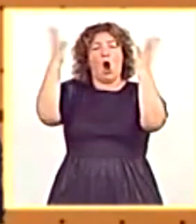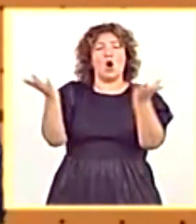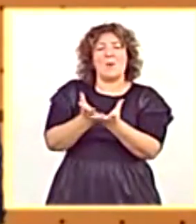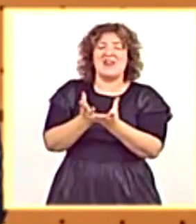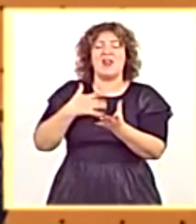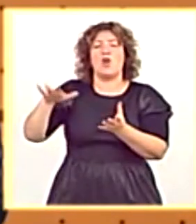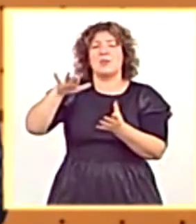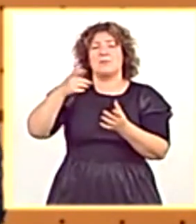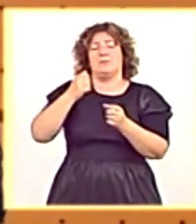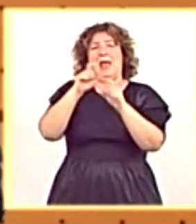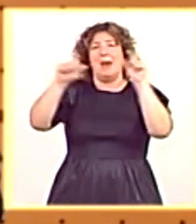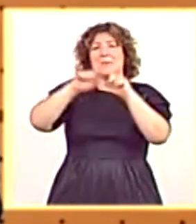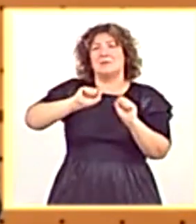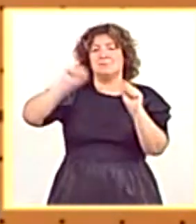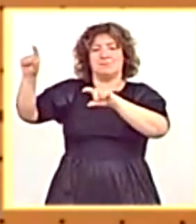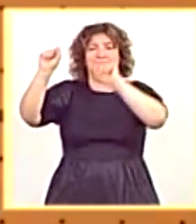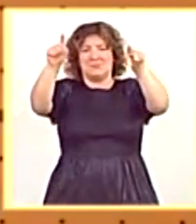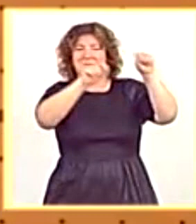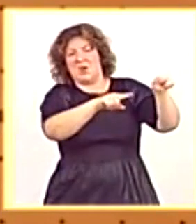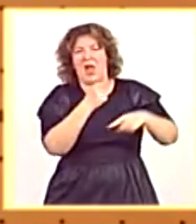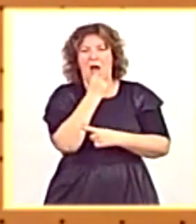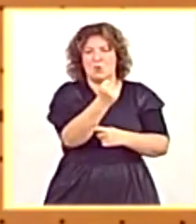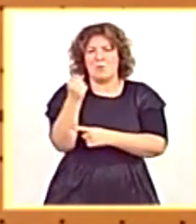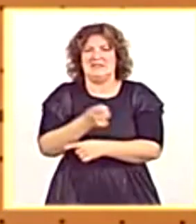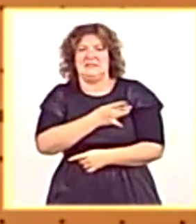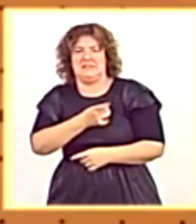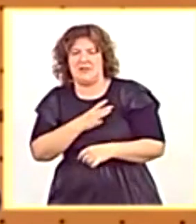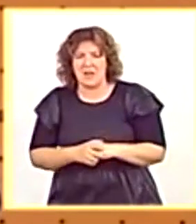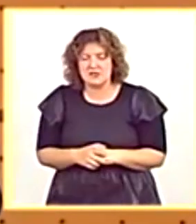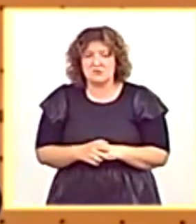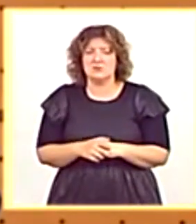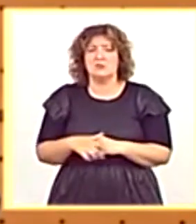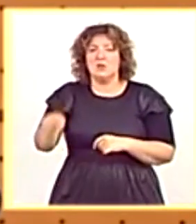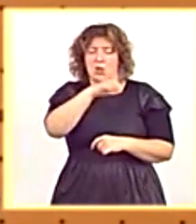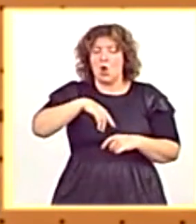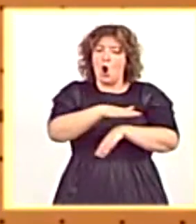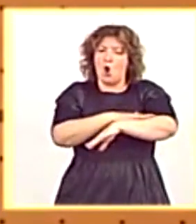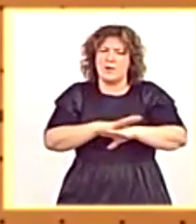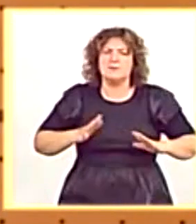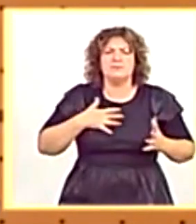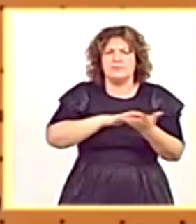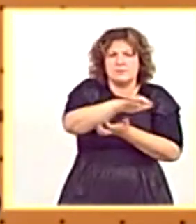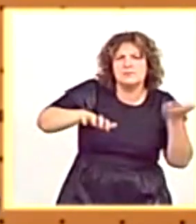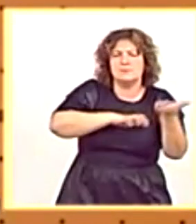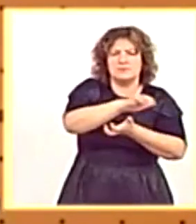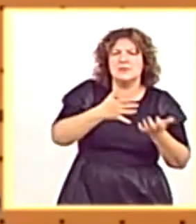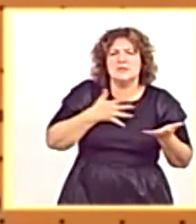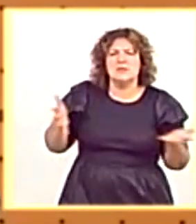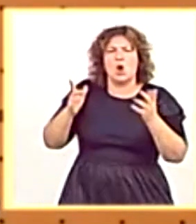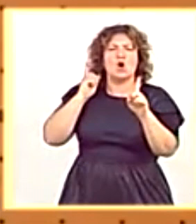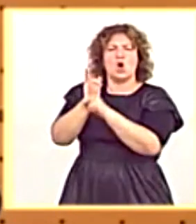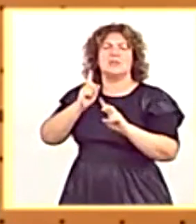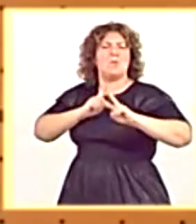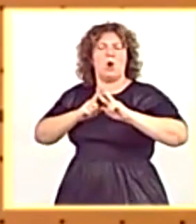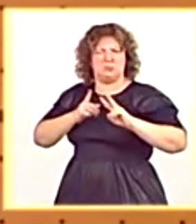no se le cae la cara de vergüenza al incitar a la violencia constante contra Vox por parte de su gobierno. Es inútil, le advierto, porque no